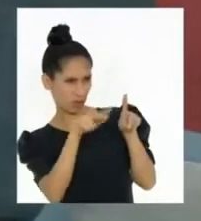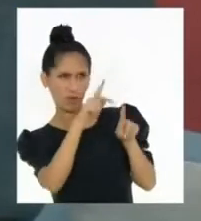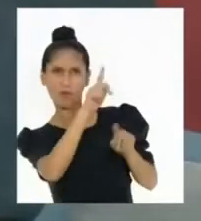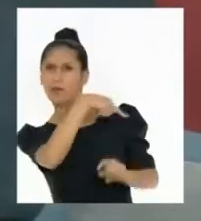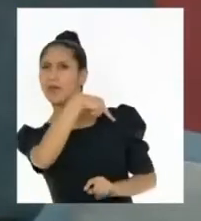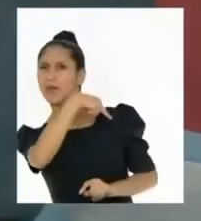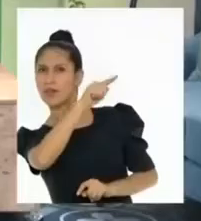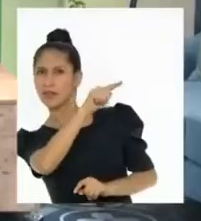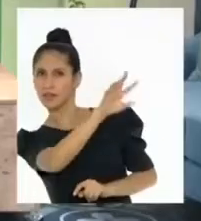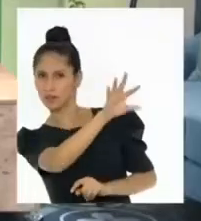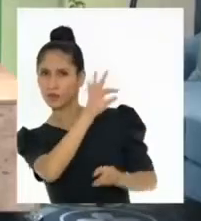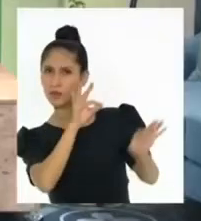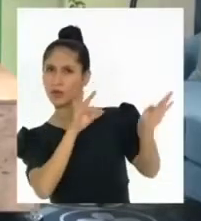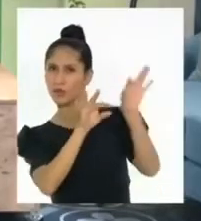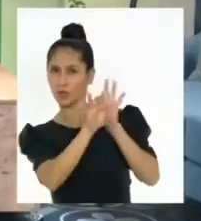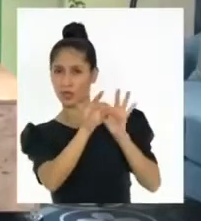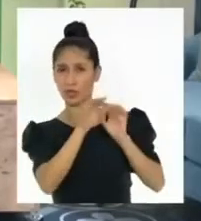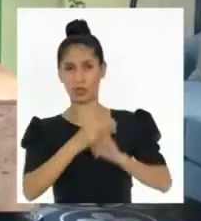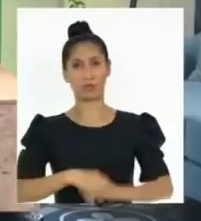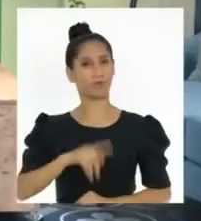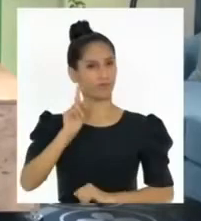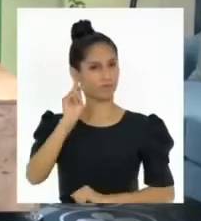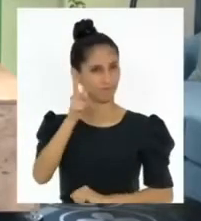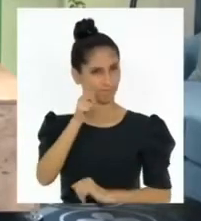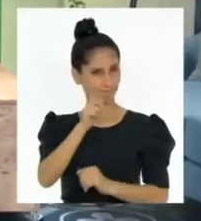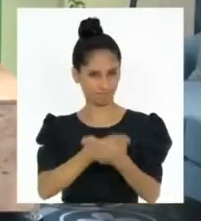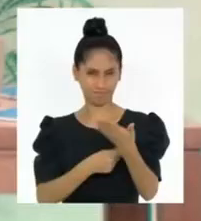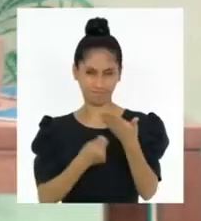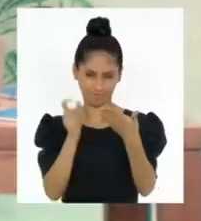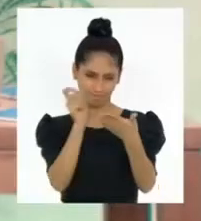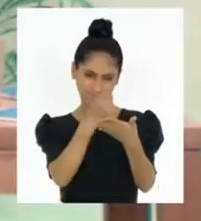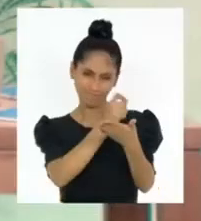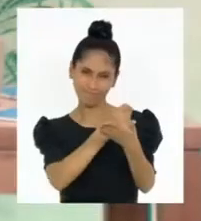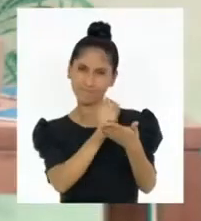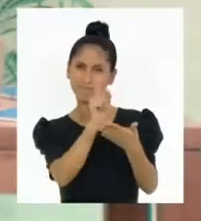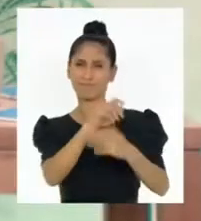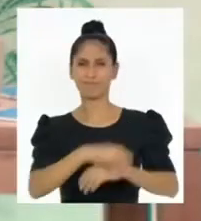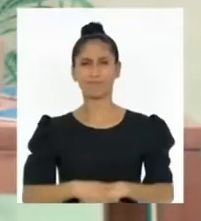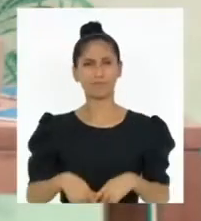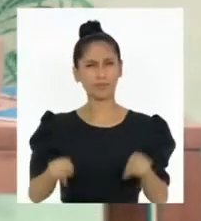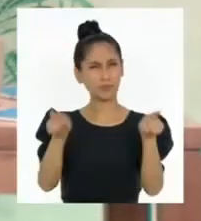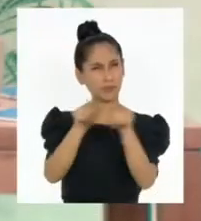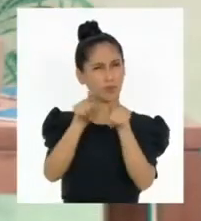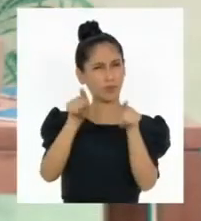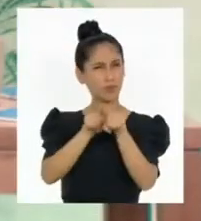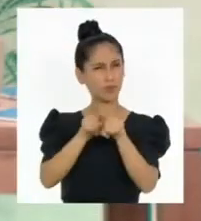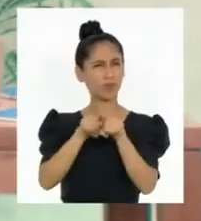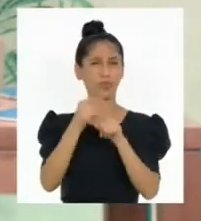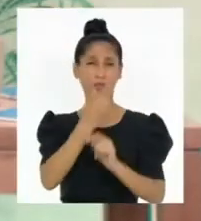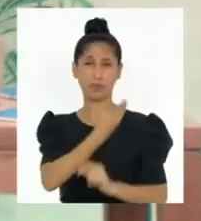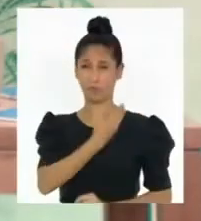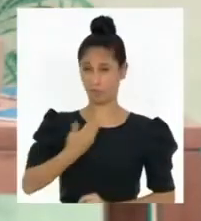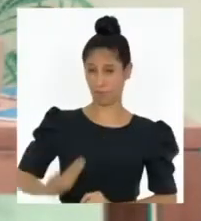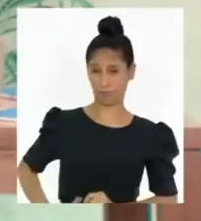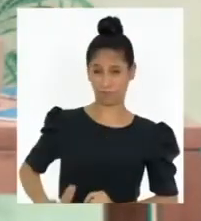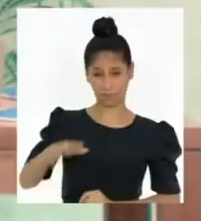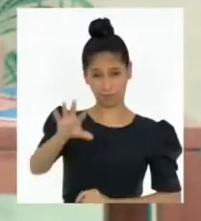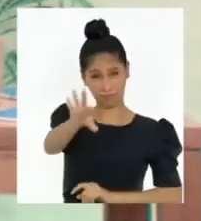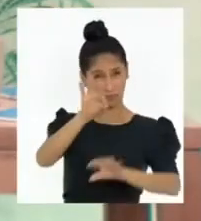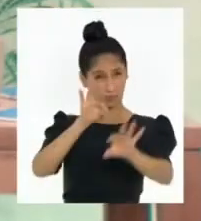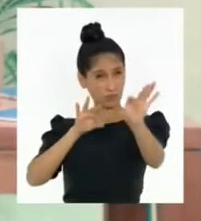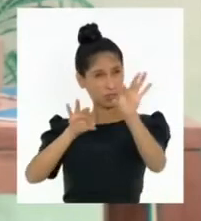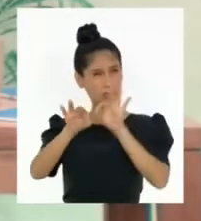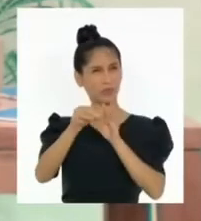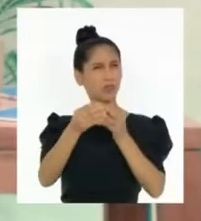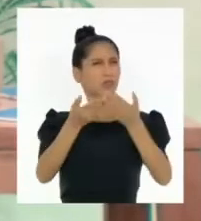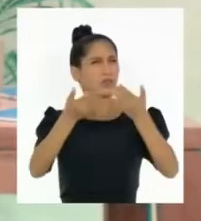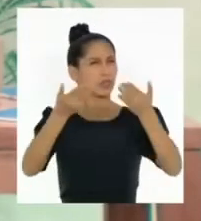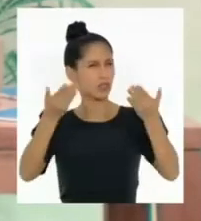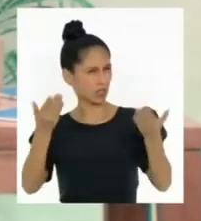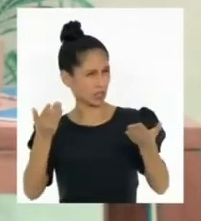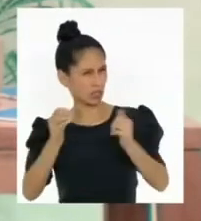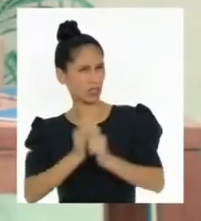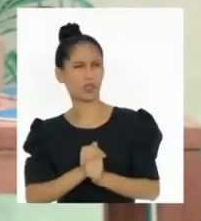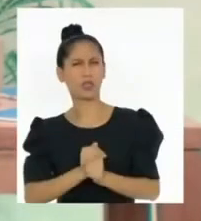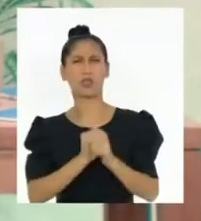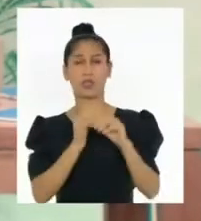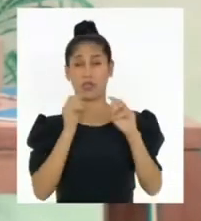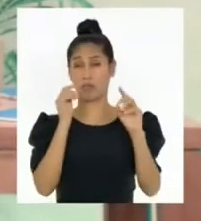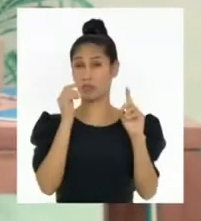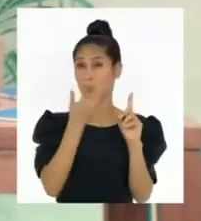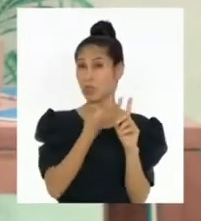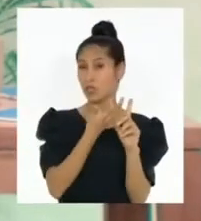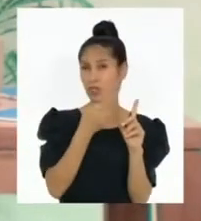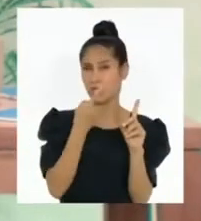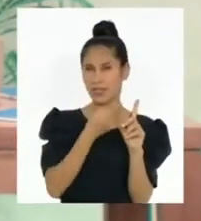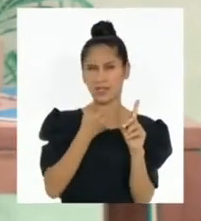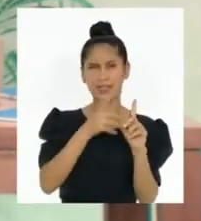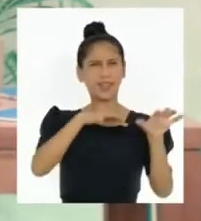Bienestar común. Toma nota. Y las elecciones son el camino para lograr representatividad. Y a través de